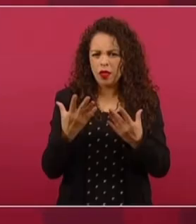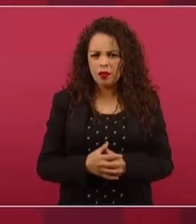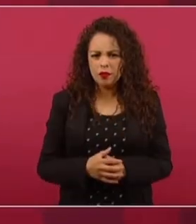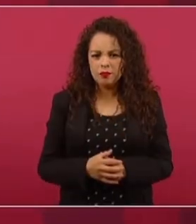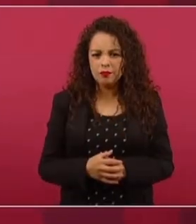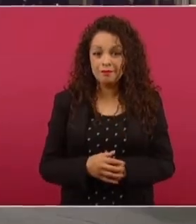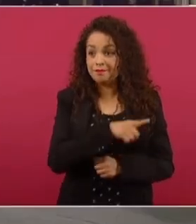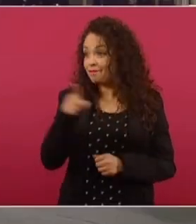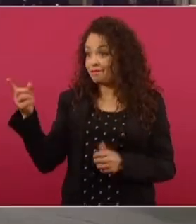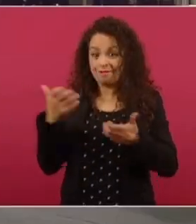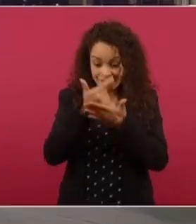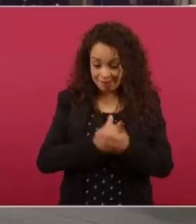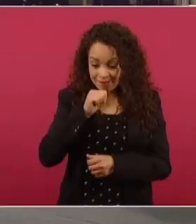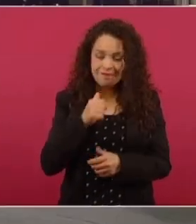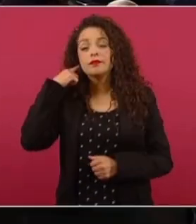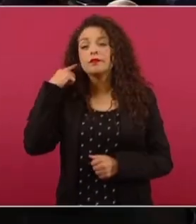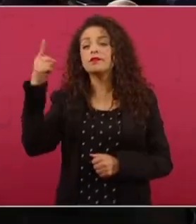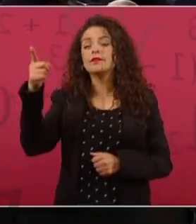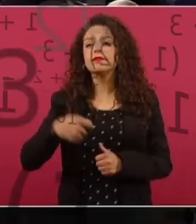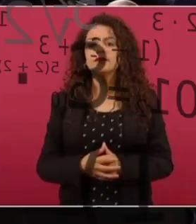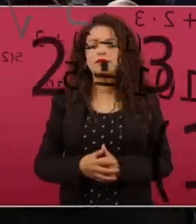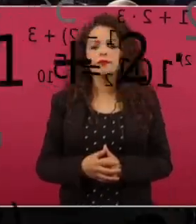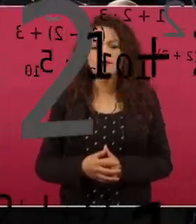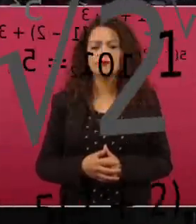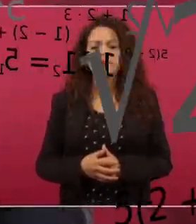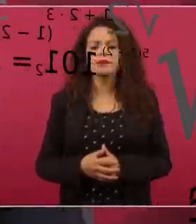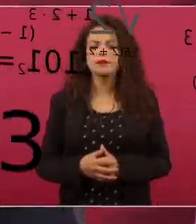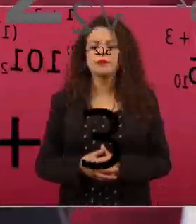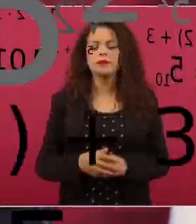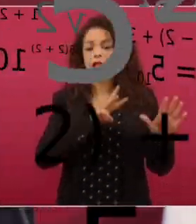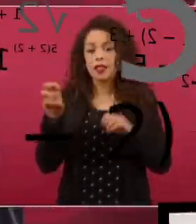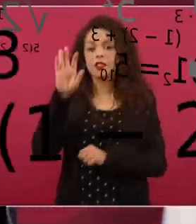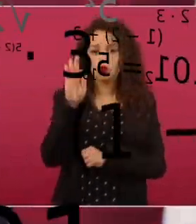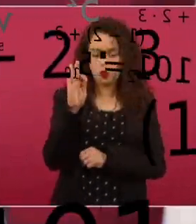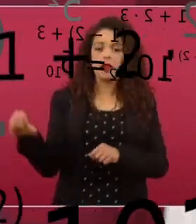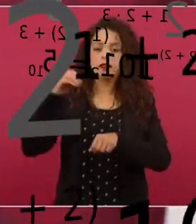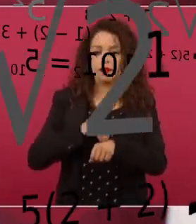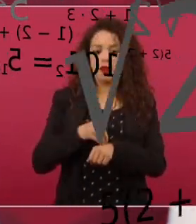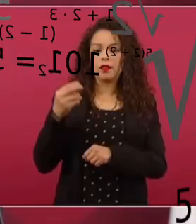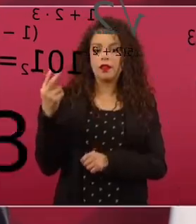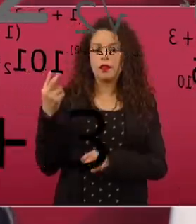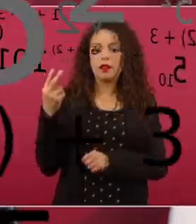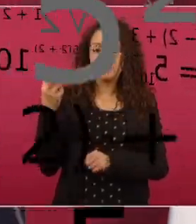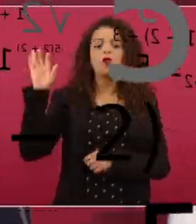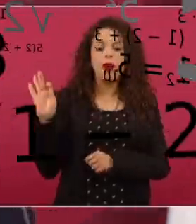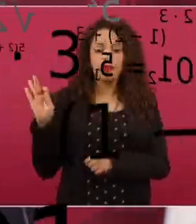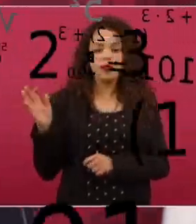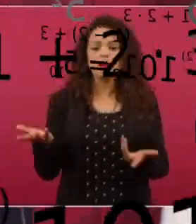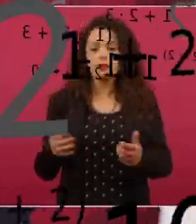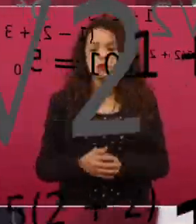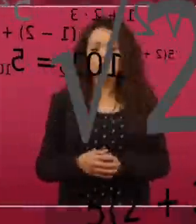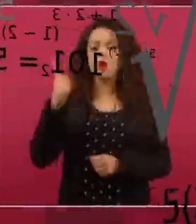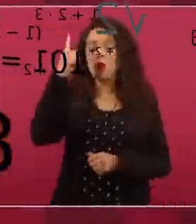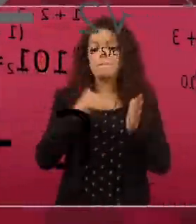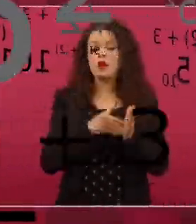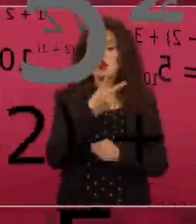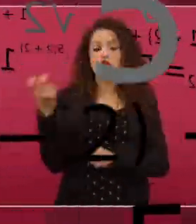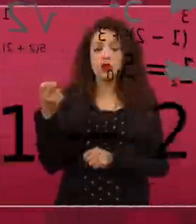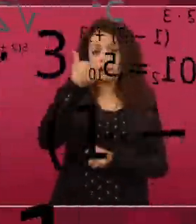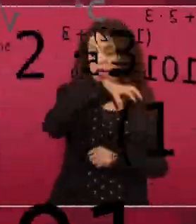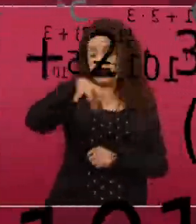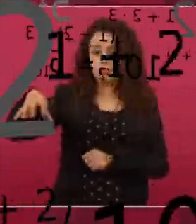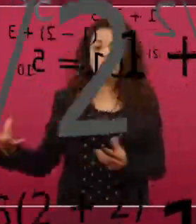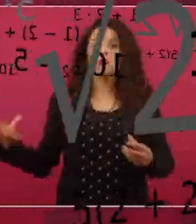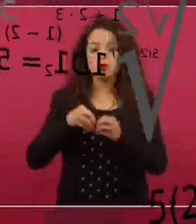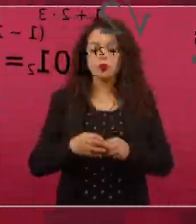No nos ayudaron. Ahorita lo hacemos. Son 340 de Dos Bocas. Más 340 de DIRPAR. Más 1 millón 200 de las seis.